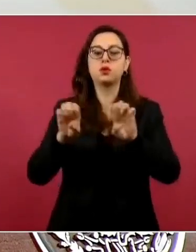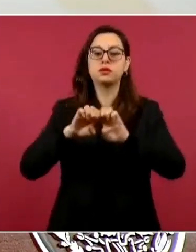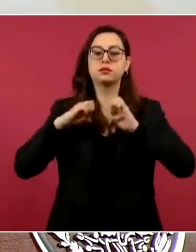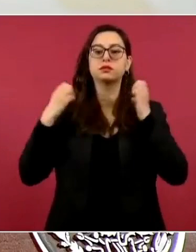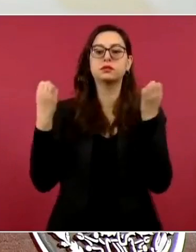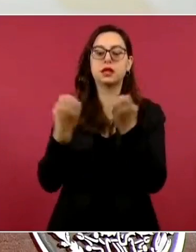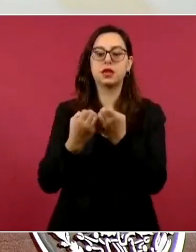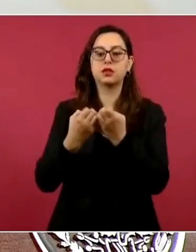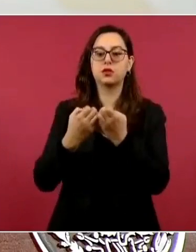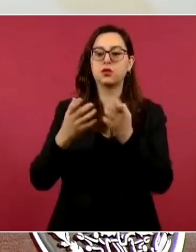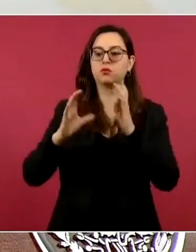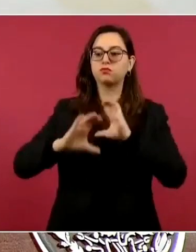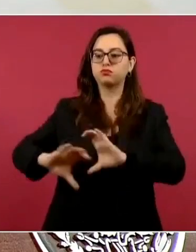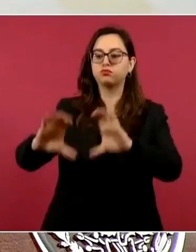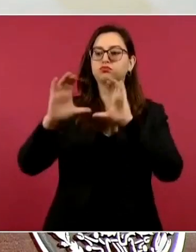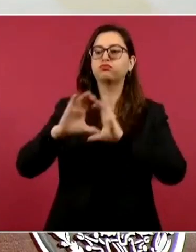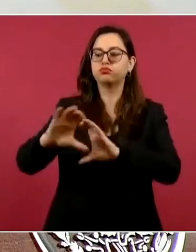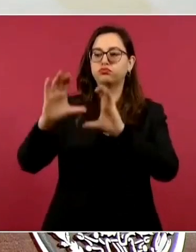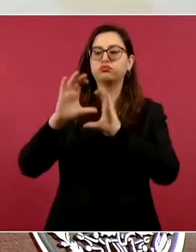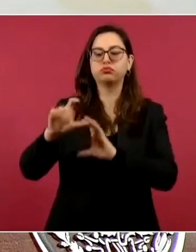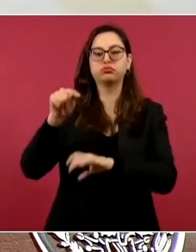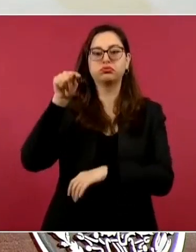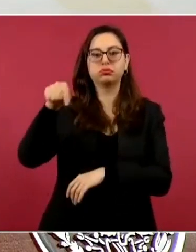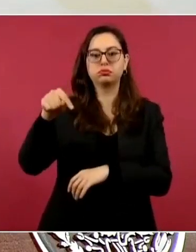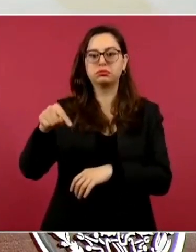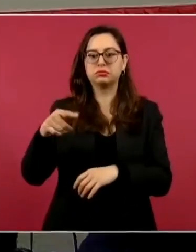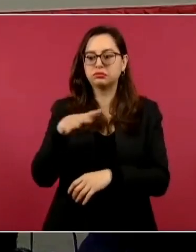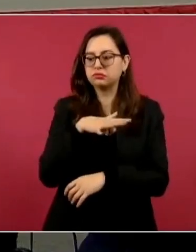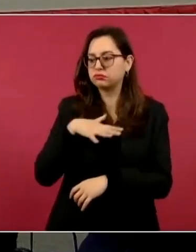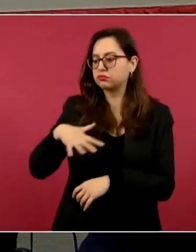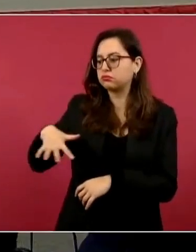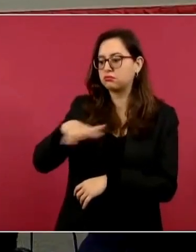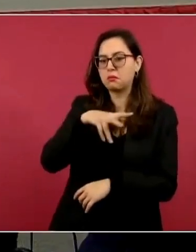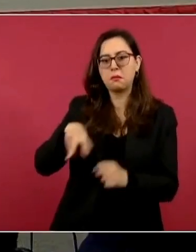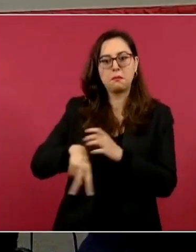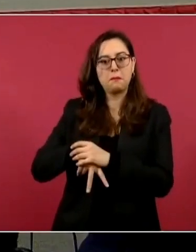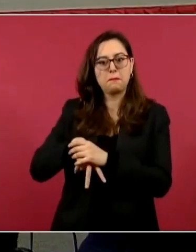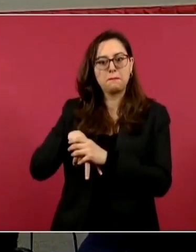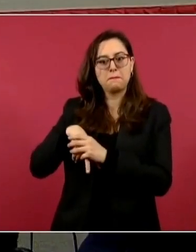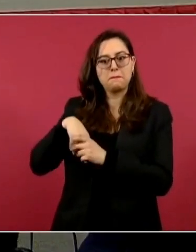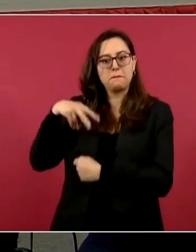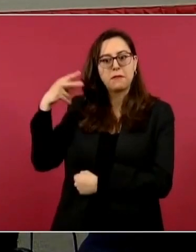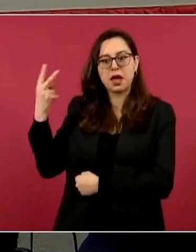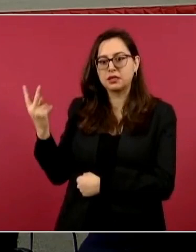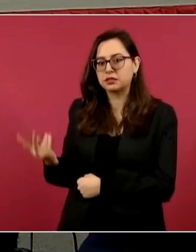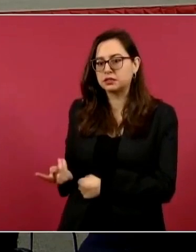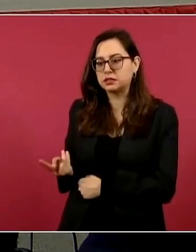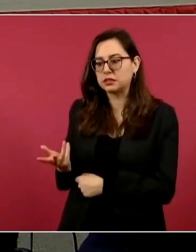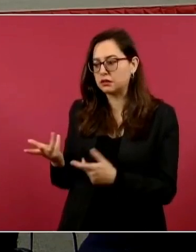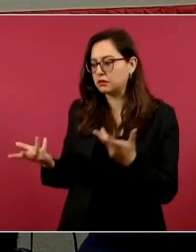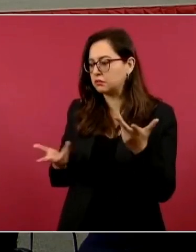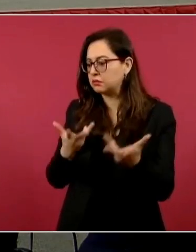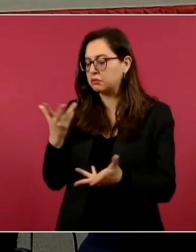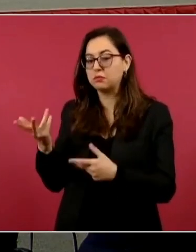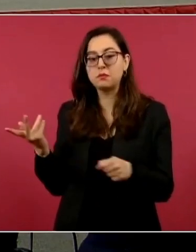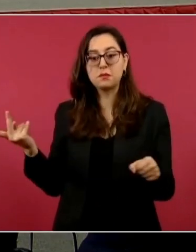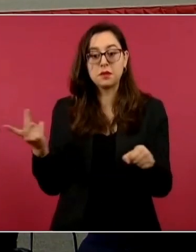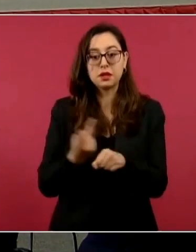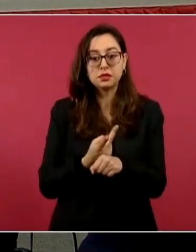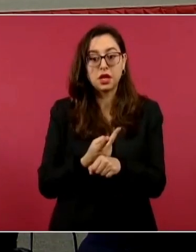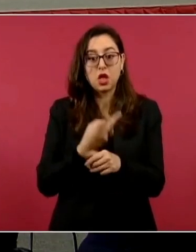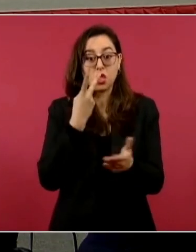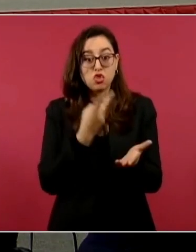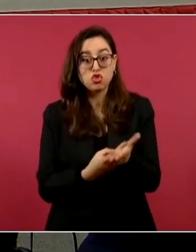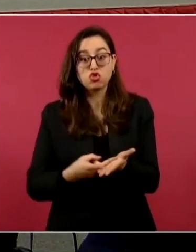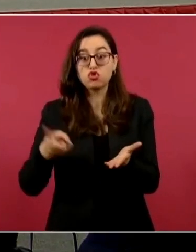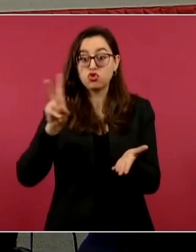efectivamente pudieron haber entrado esas personas. Entonces, queda descartado que haya sido doble venta, no se vendió